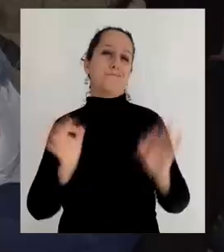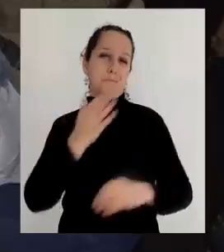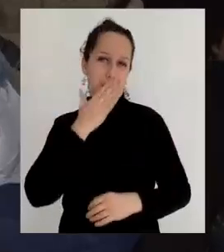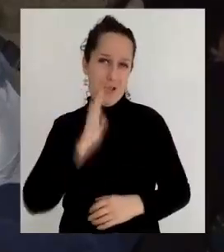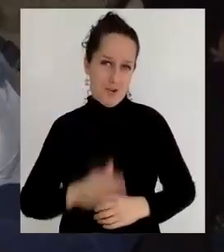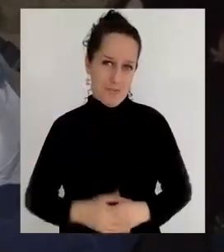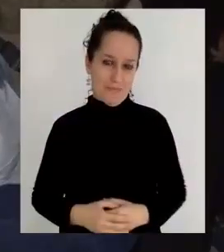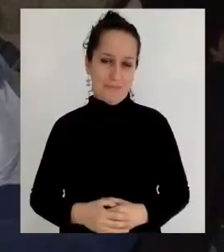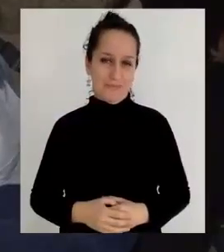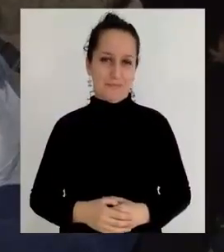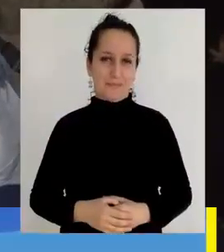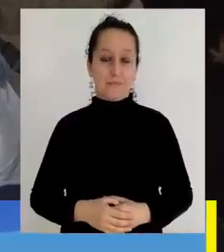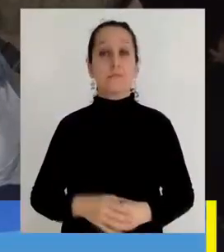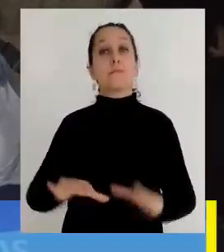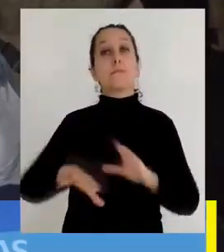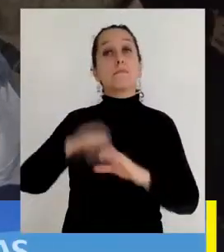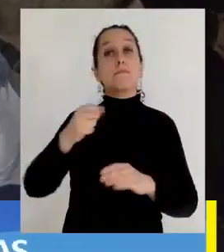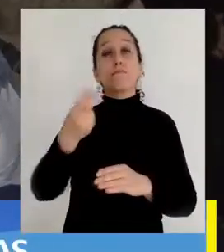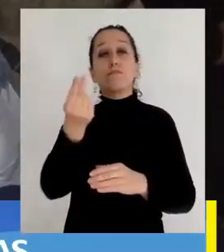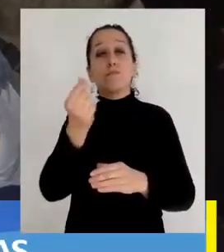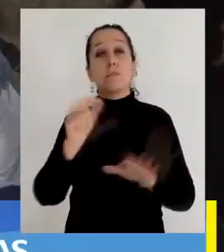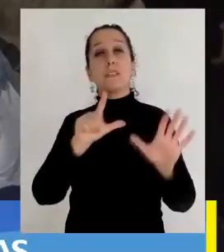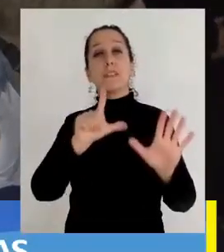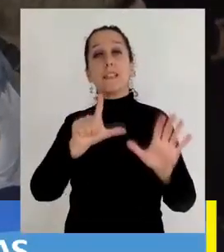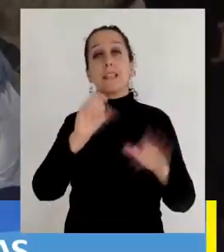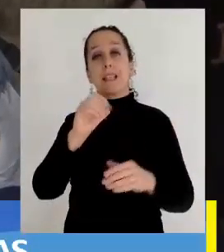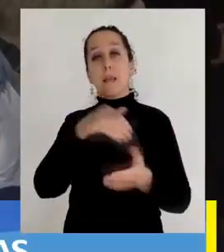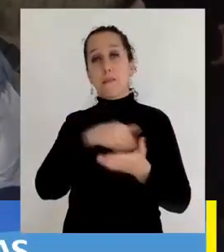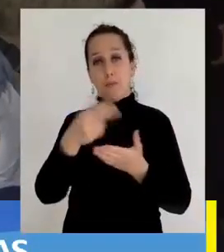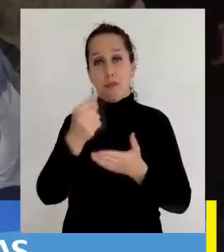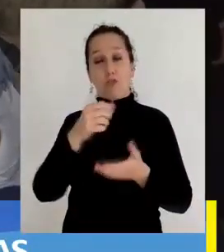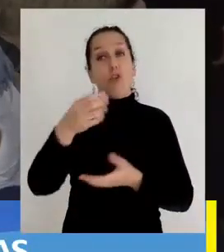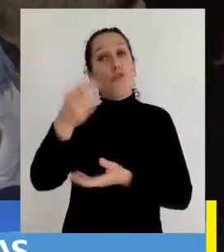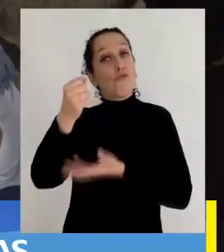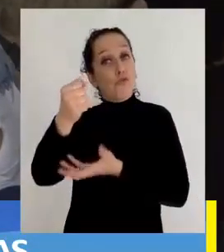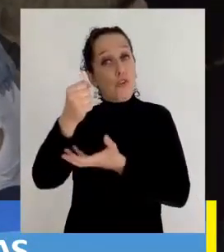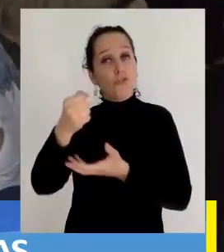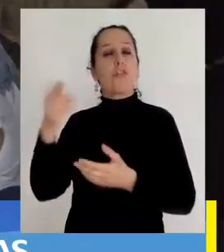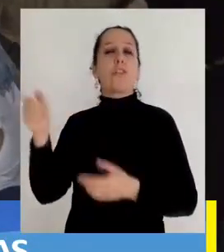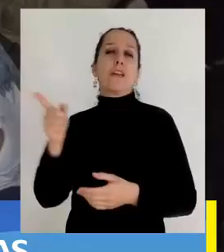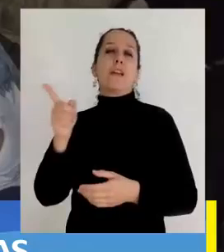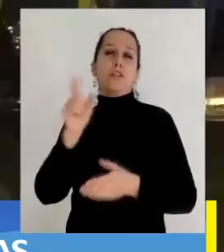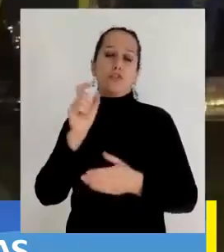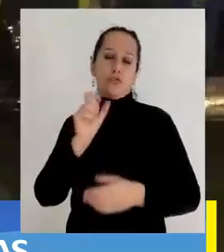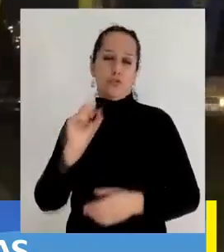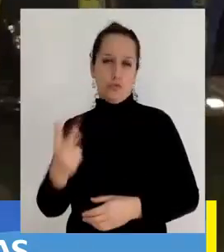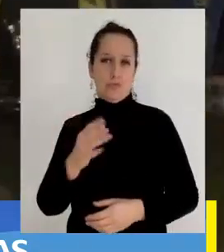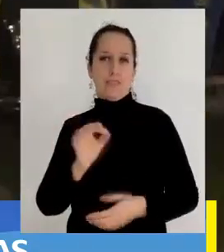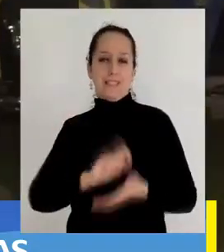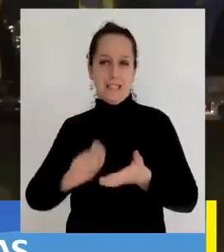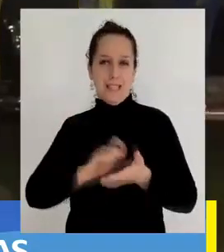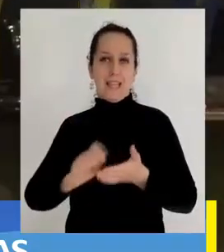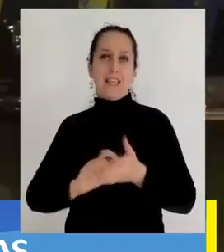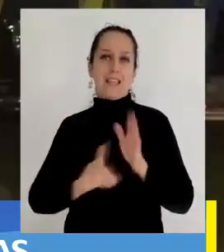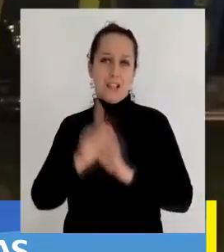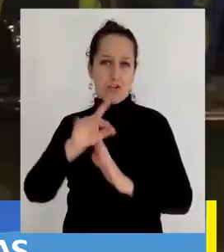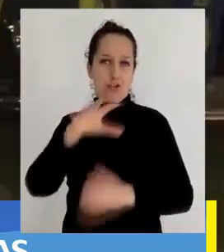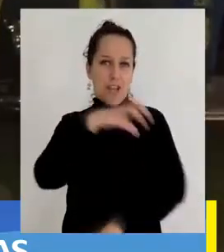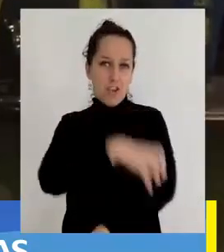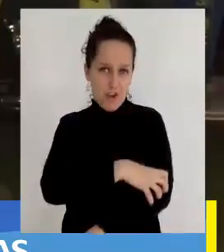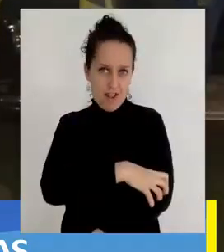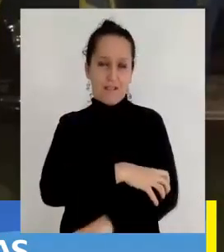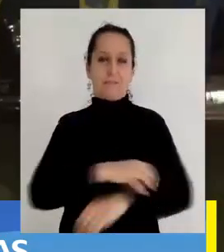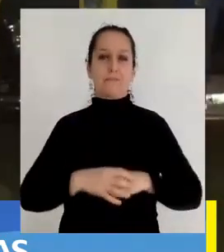mejor. La inversión supera los 70 millones de pesos financiados por la Subsecretaría del Desarrollo Regional y